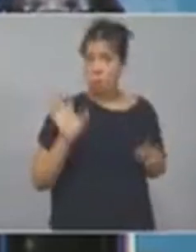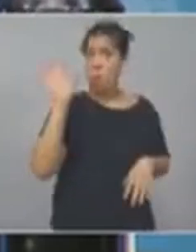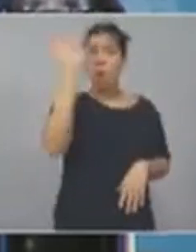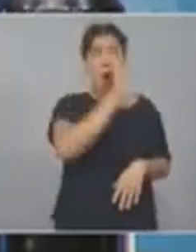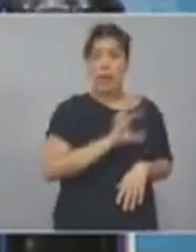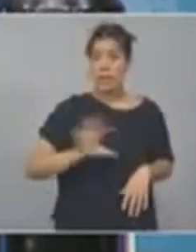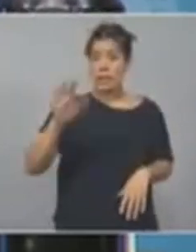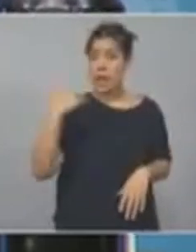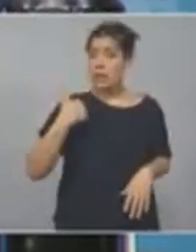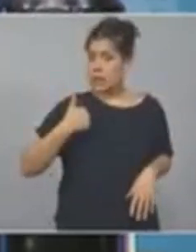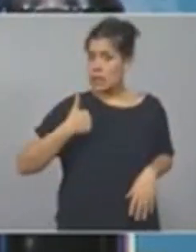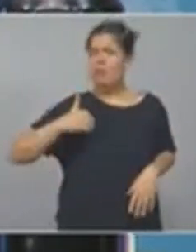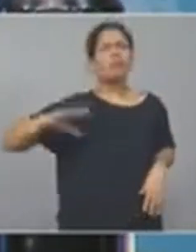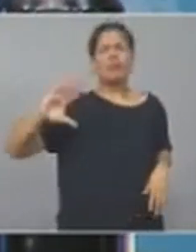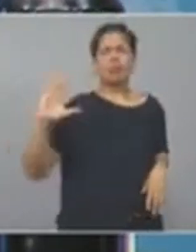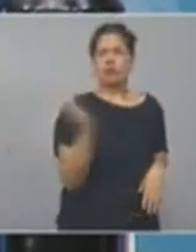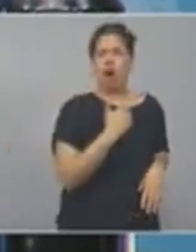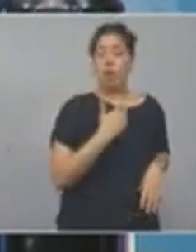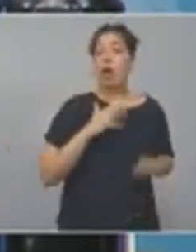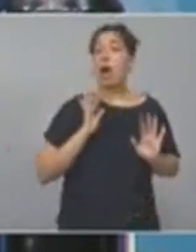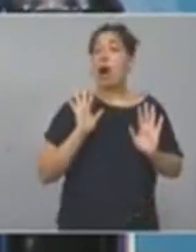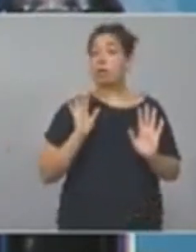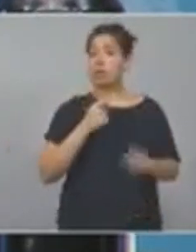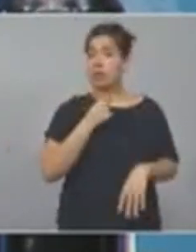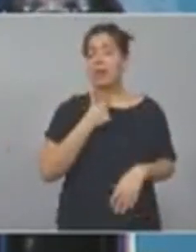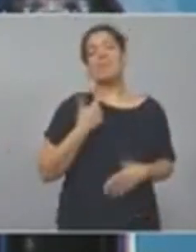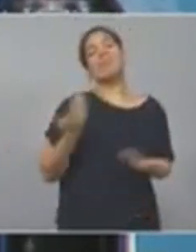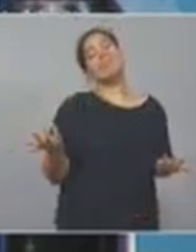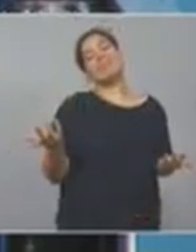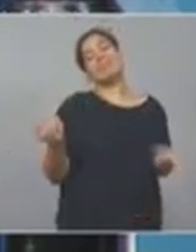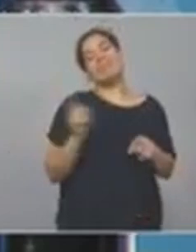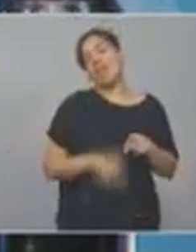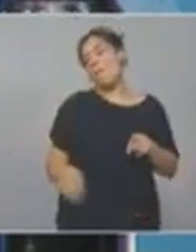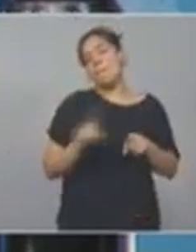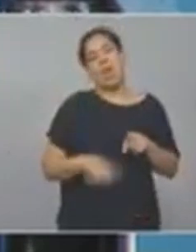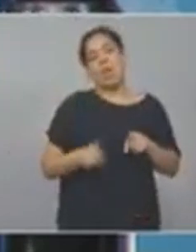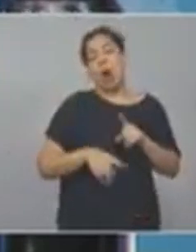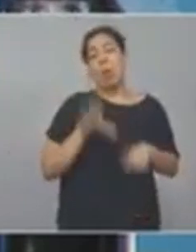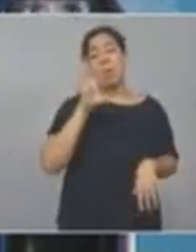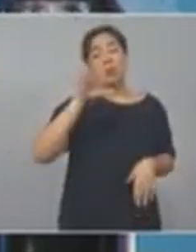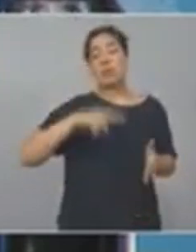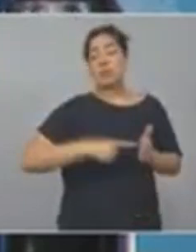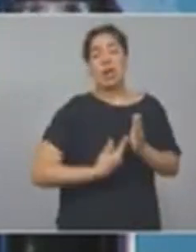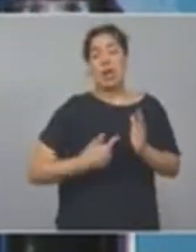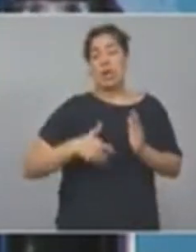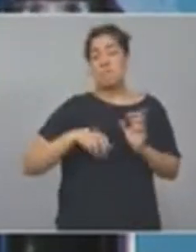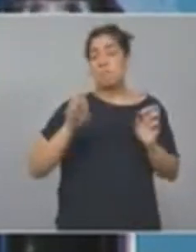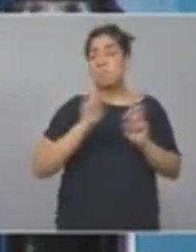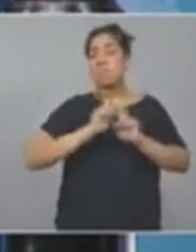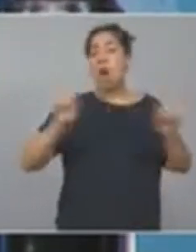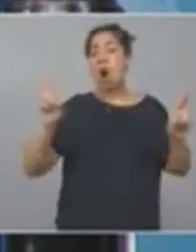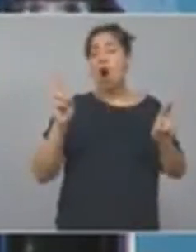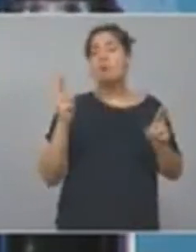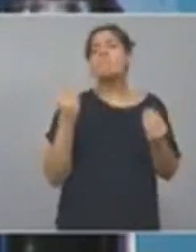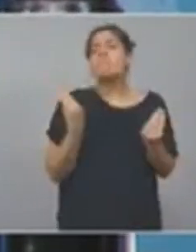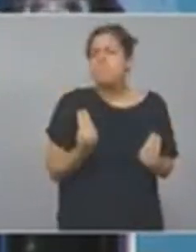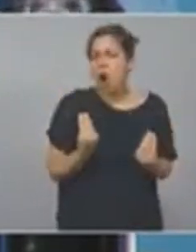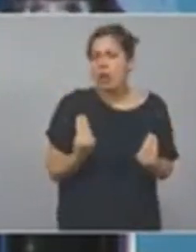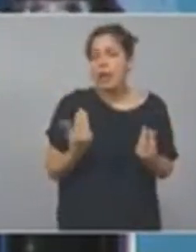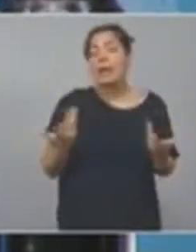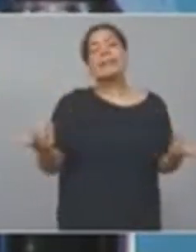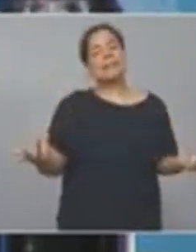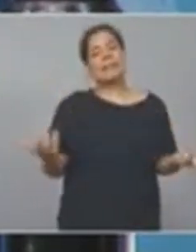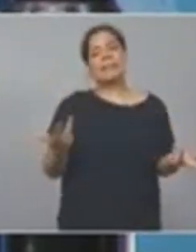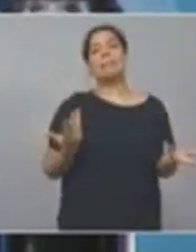todas y como siempre, especialmente a la provincia de Buenos Aires por la proporción que representa